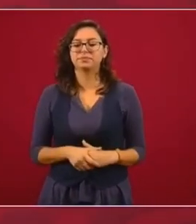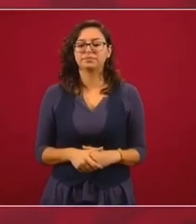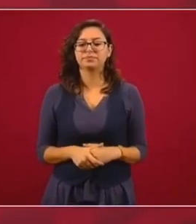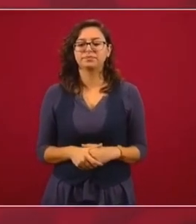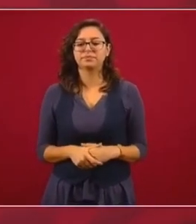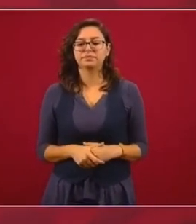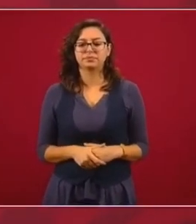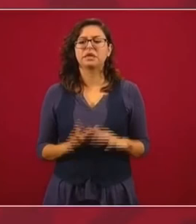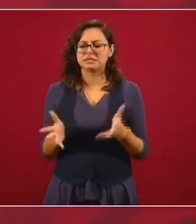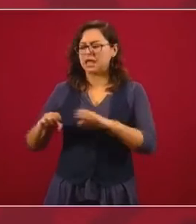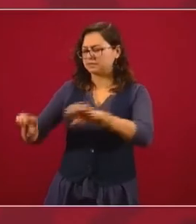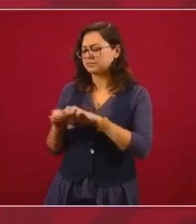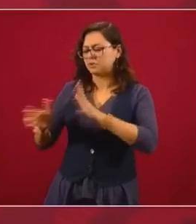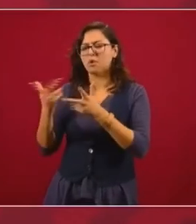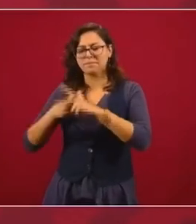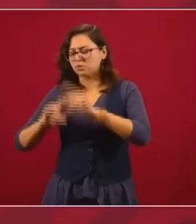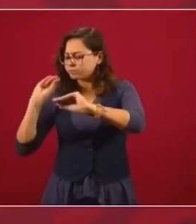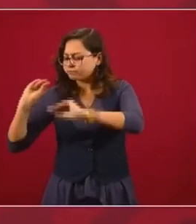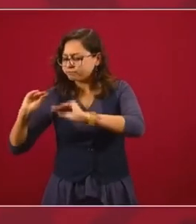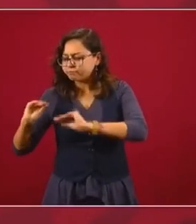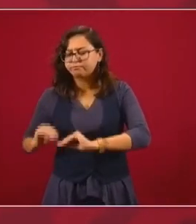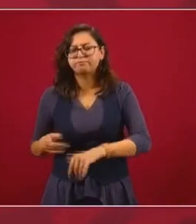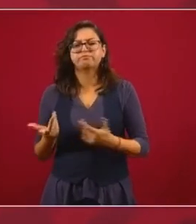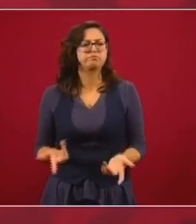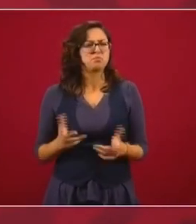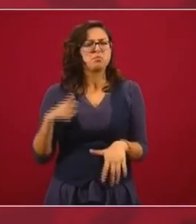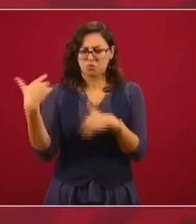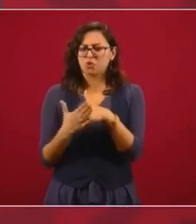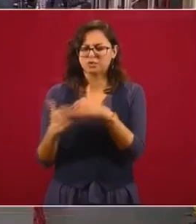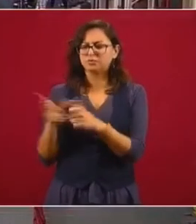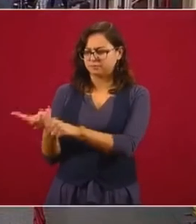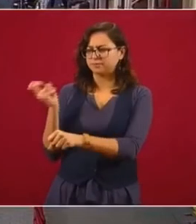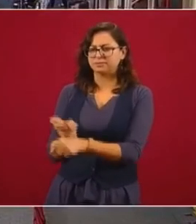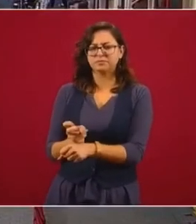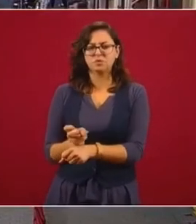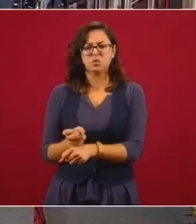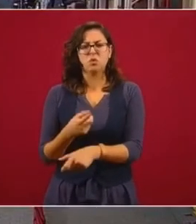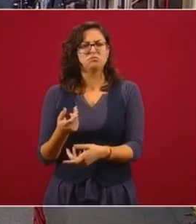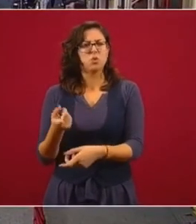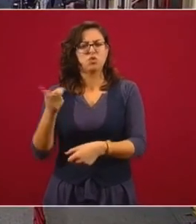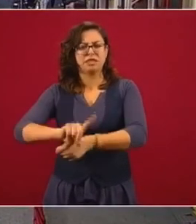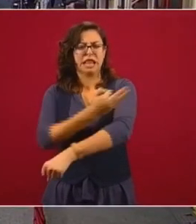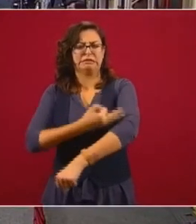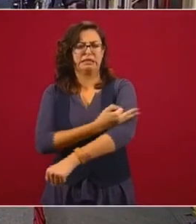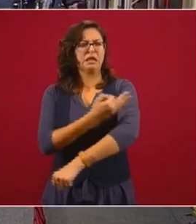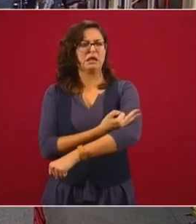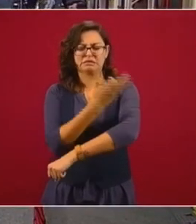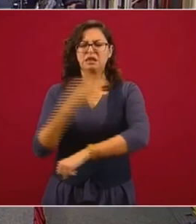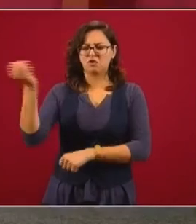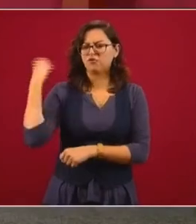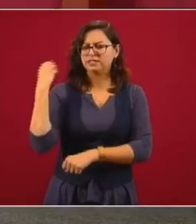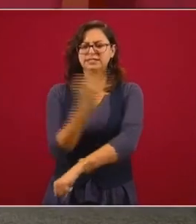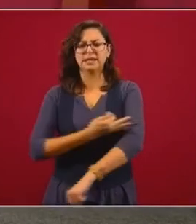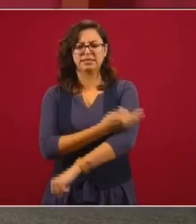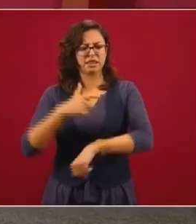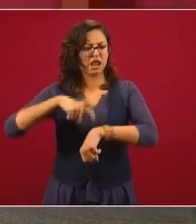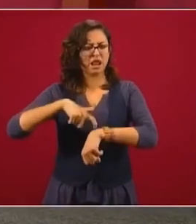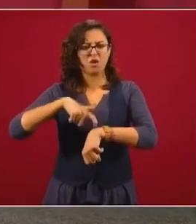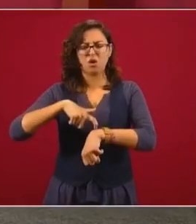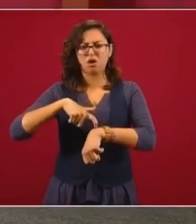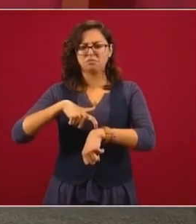Entonces, ya están trabajando en eso. Entonces, les podemos pedir, los invitamos una tarde en lo social, en la hora